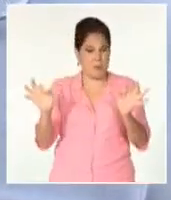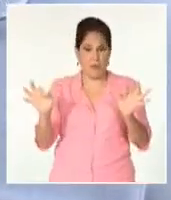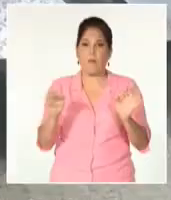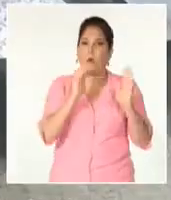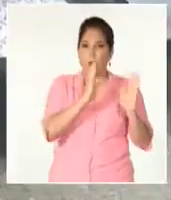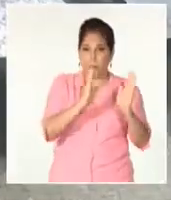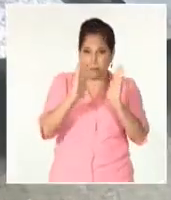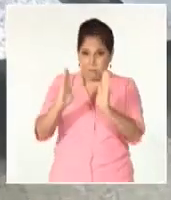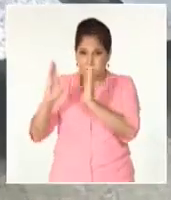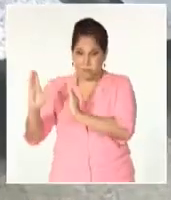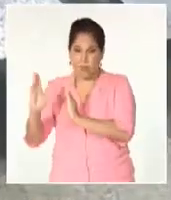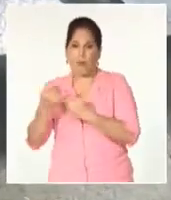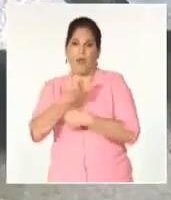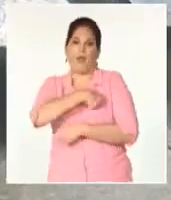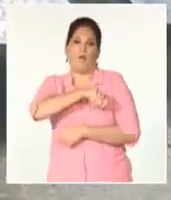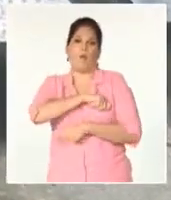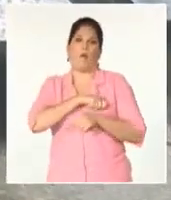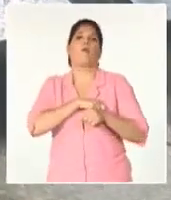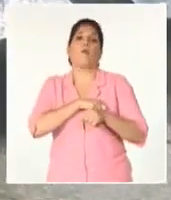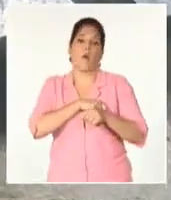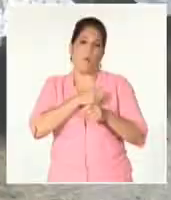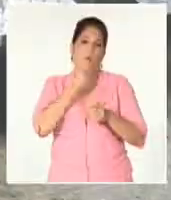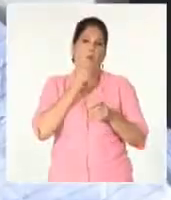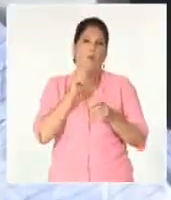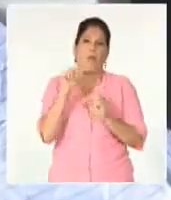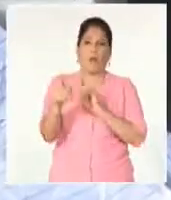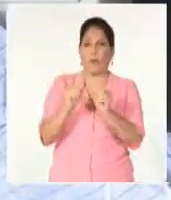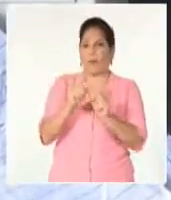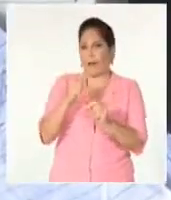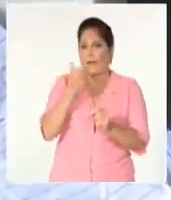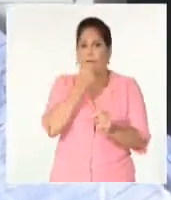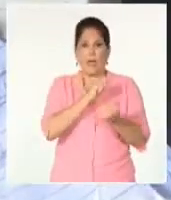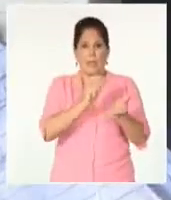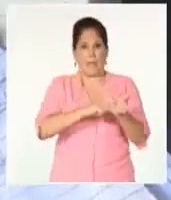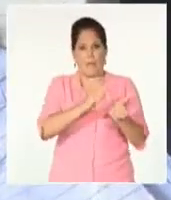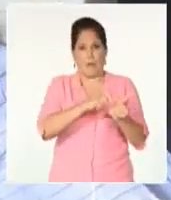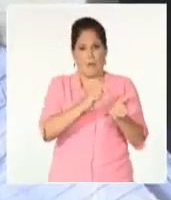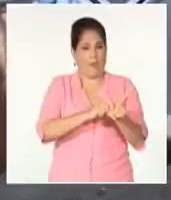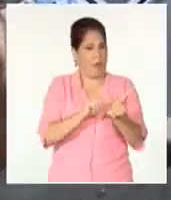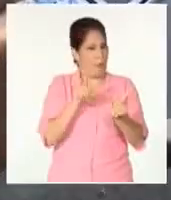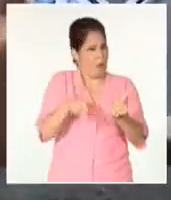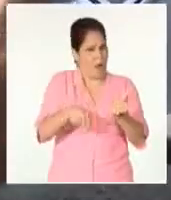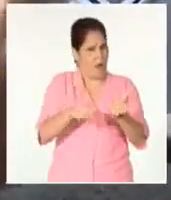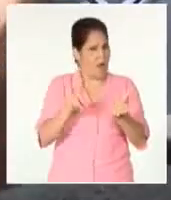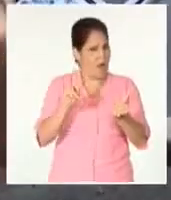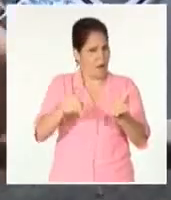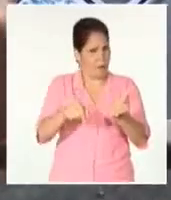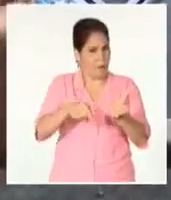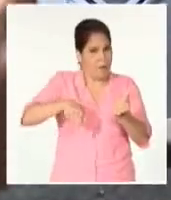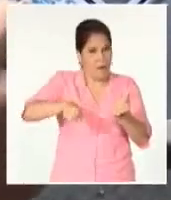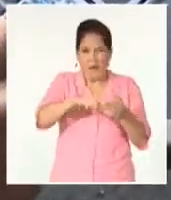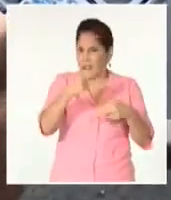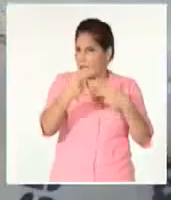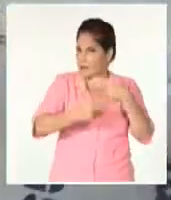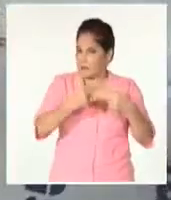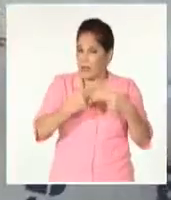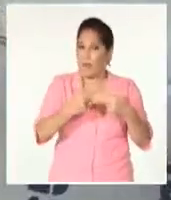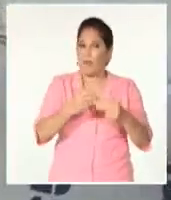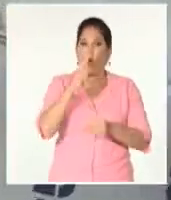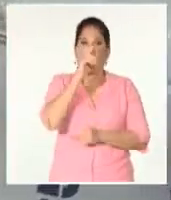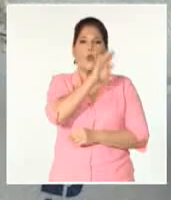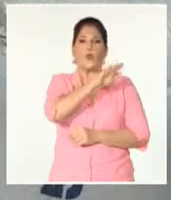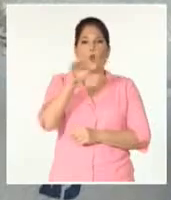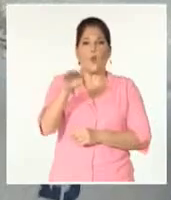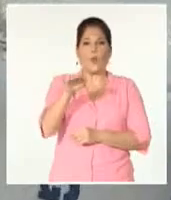del pueblo. Sin constituir un obstáculo en el proceso y a pesar de la premura, se siguen de cerca los parámetros establecidos para